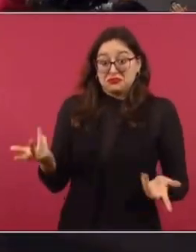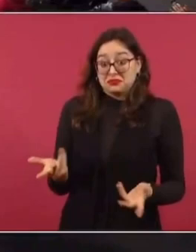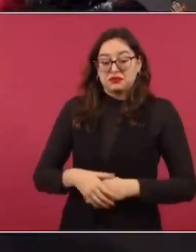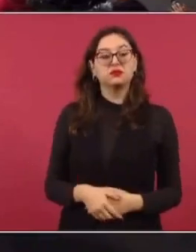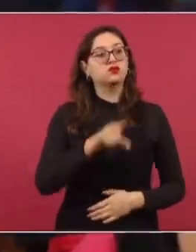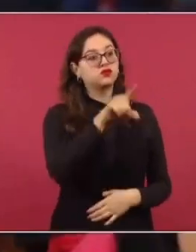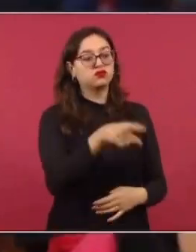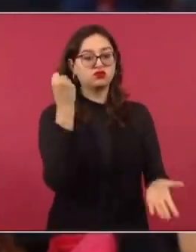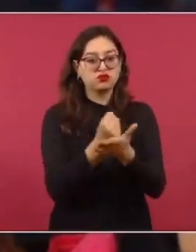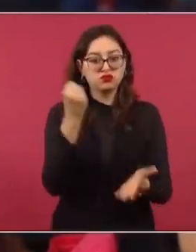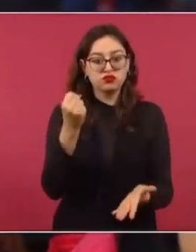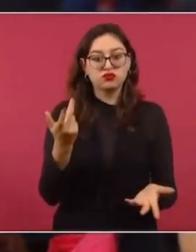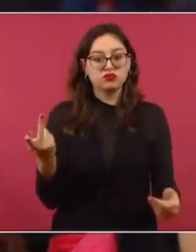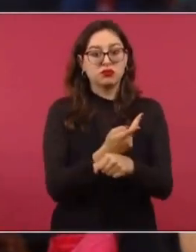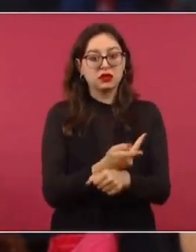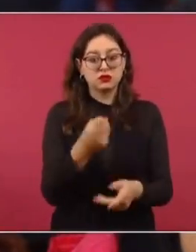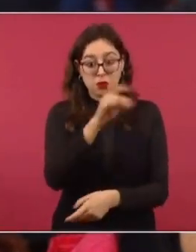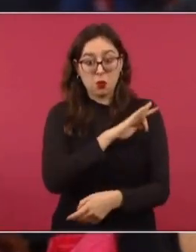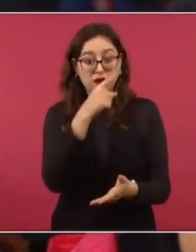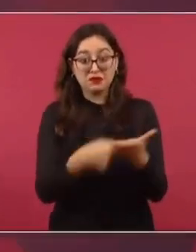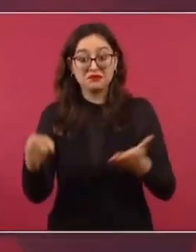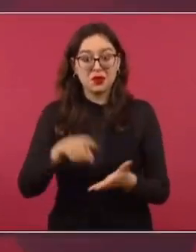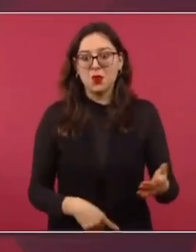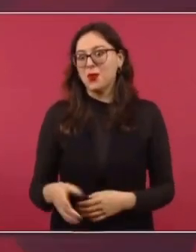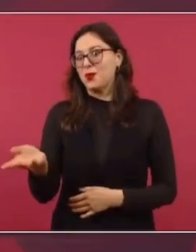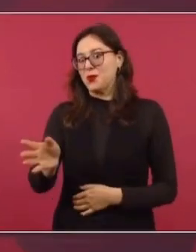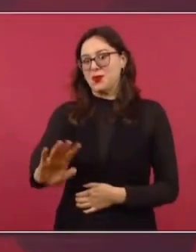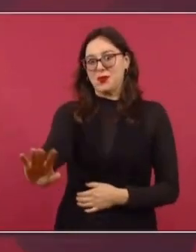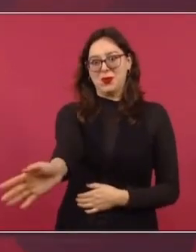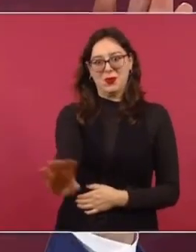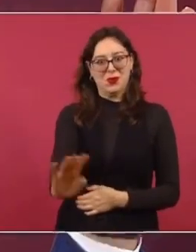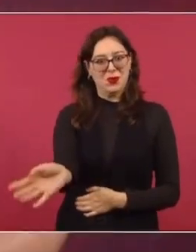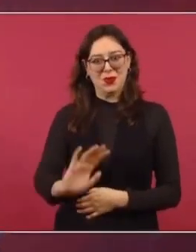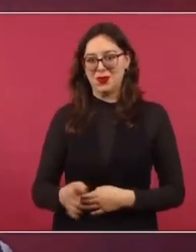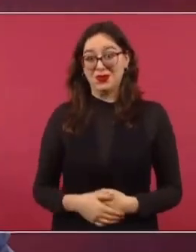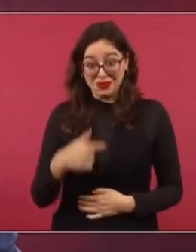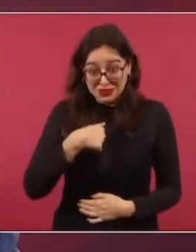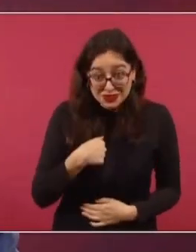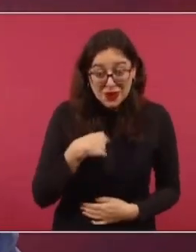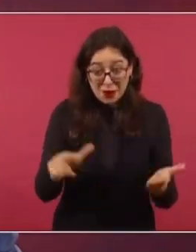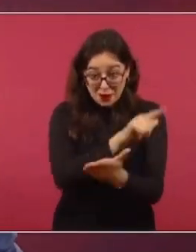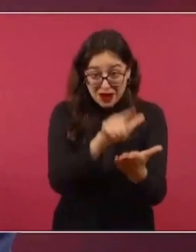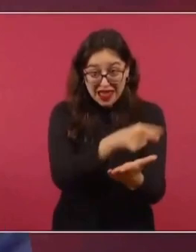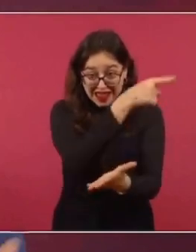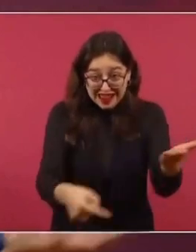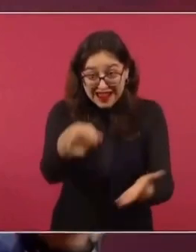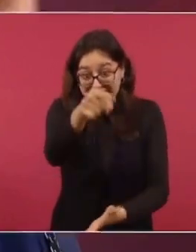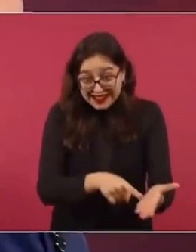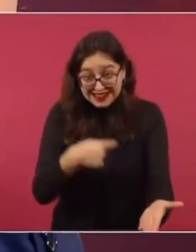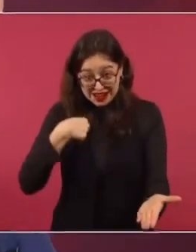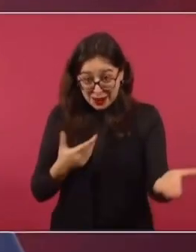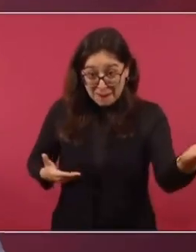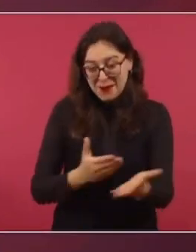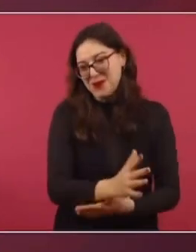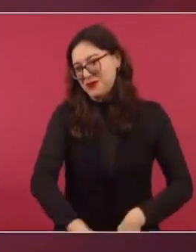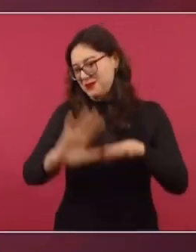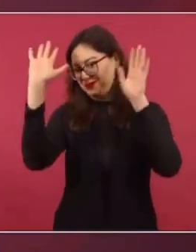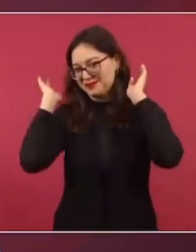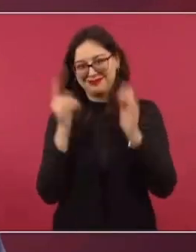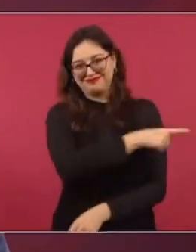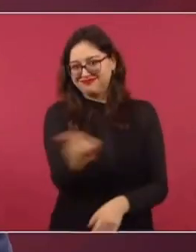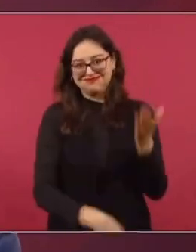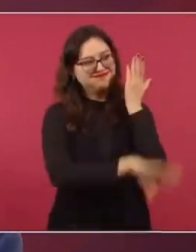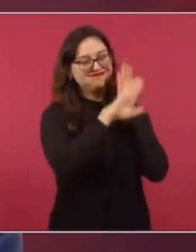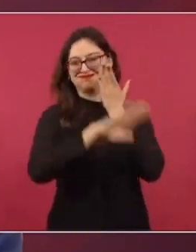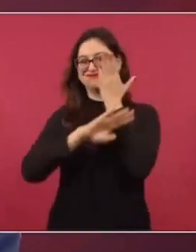¿Había prometido usted el veto antes de que se publicara la ley? Y para que llegue a la Corte necesita primero aprobarse. si yo veto ahora, imagínese, me van a tachar